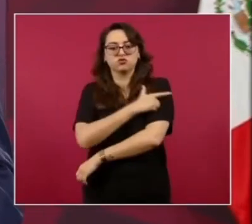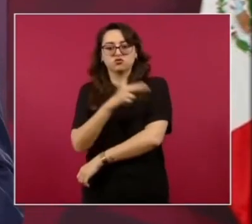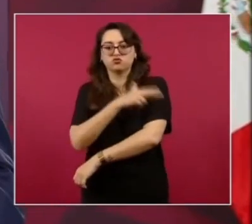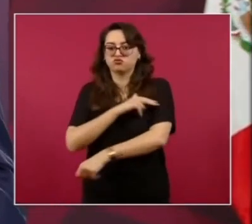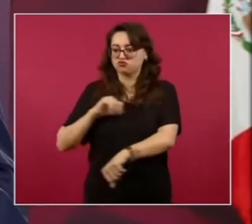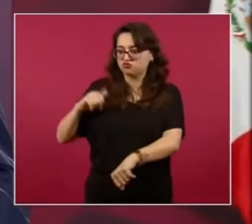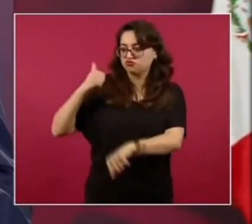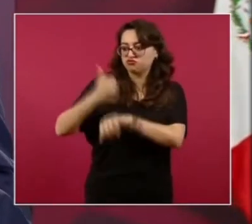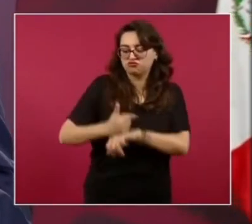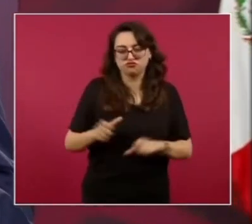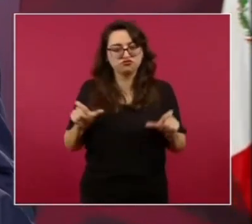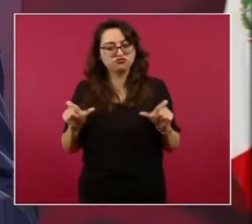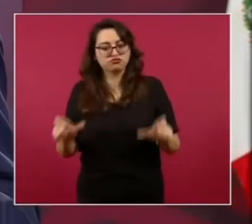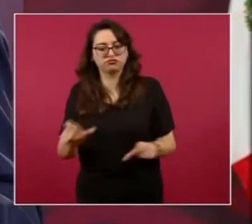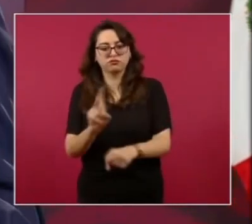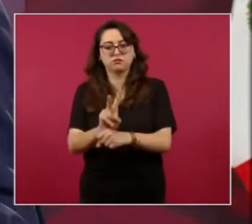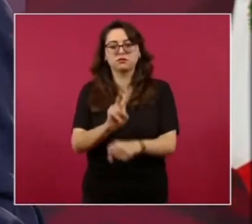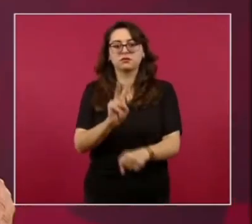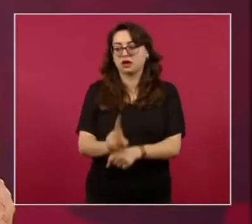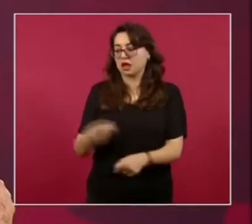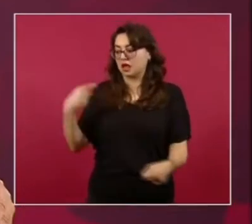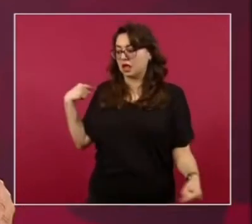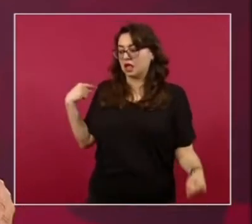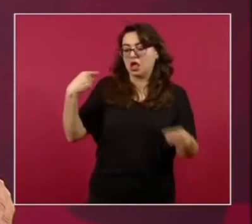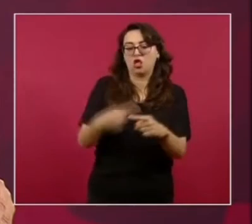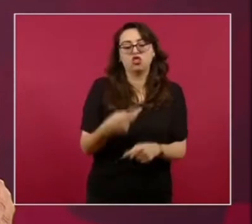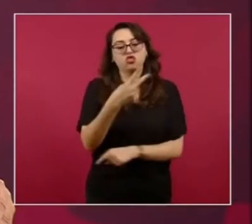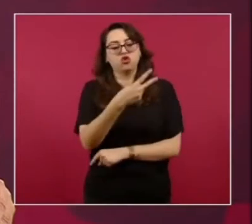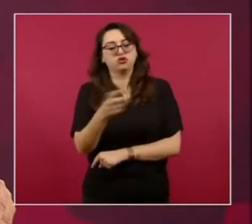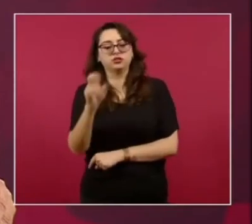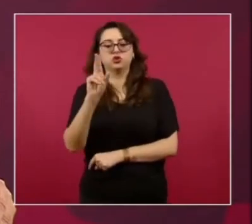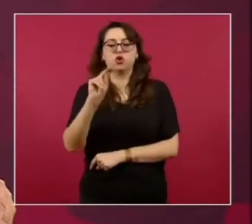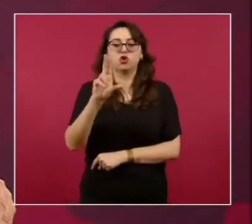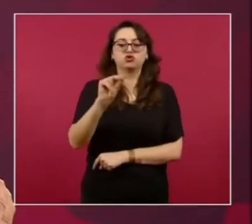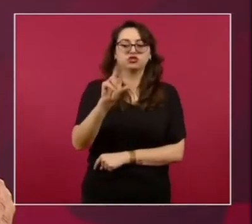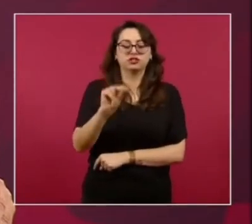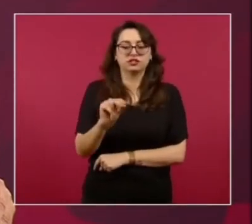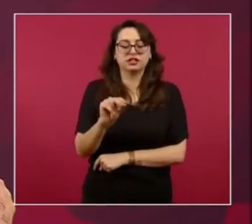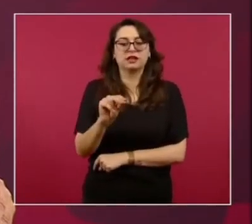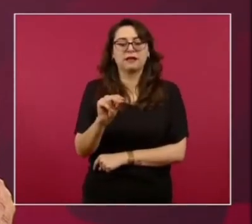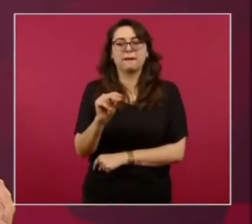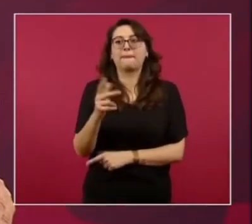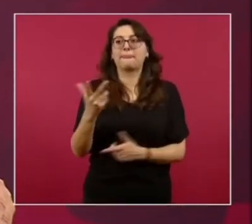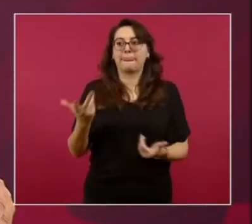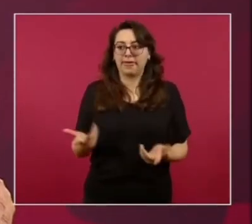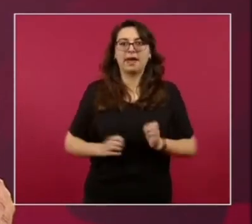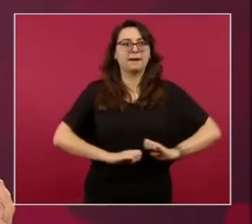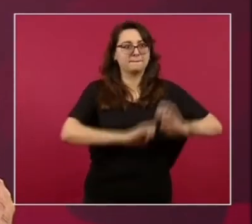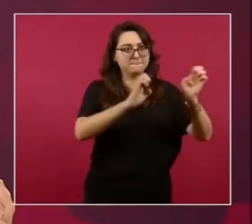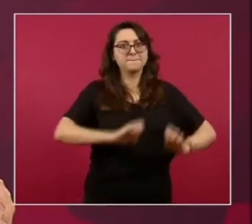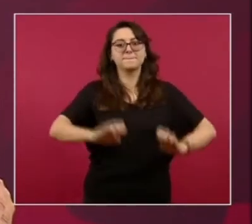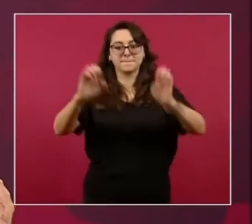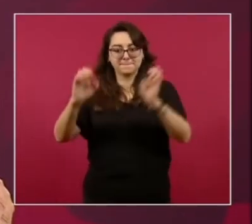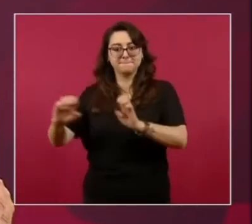280 Que están ubicados En las distintas regiones del país Pero vamos